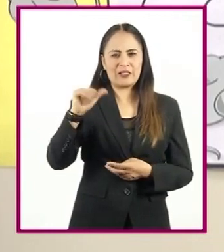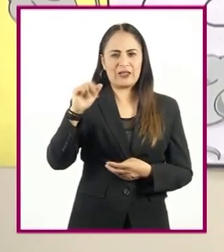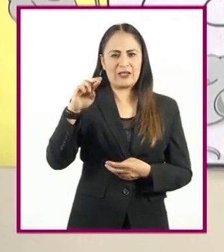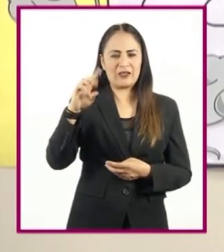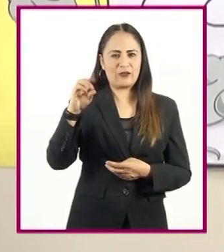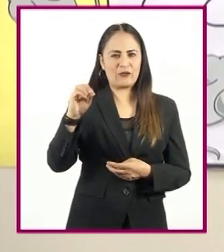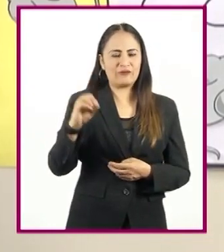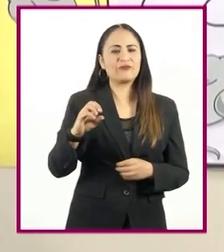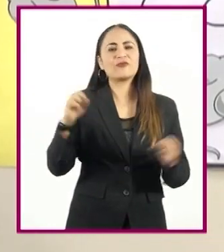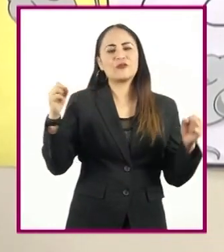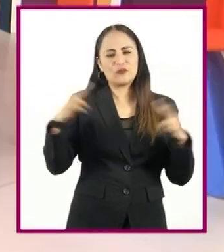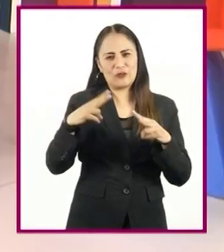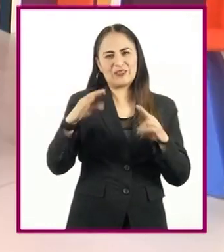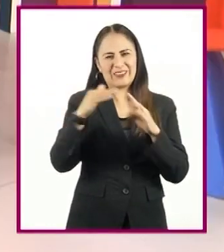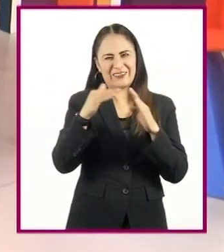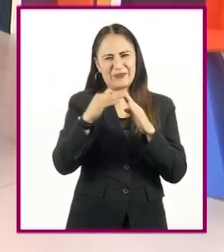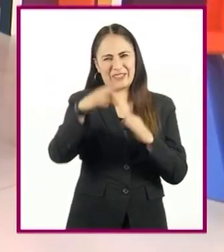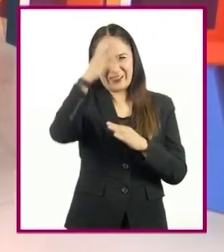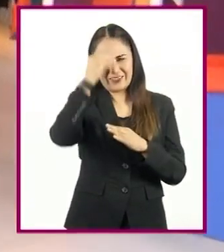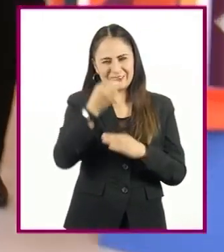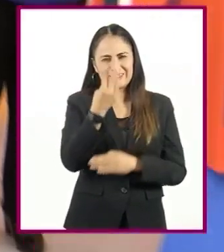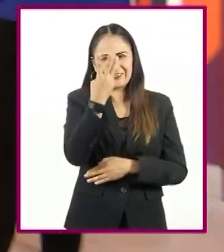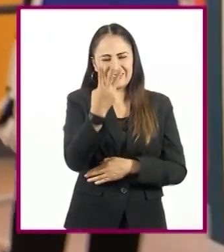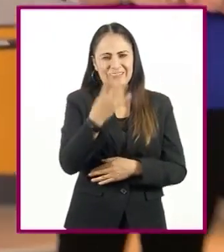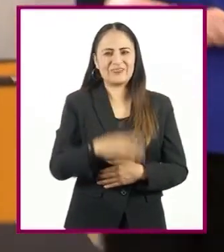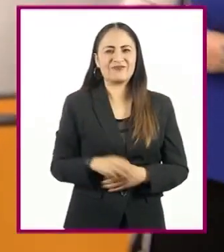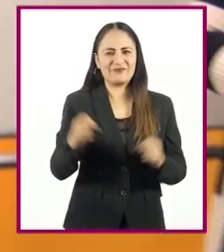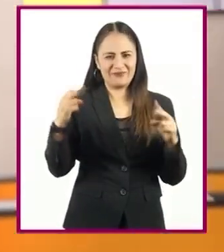sesión de Aprende en Casa 3. Hasta luego.